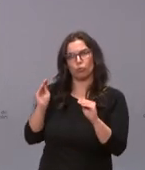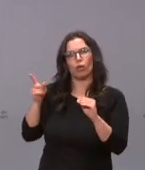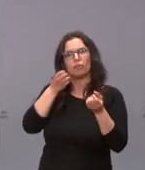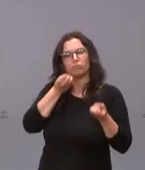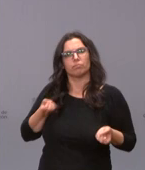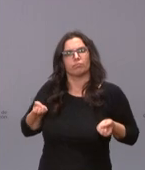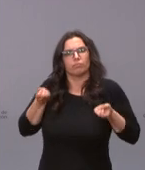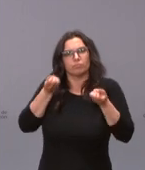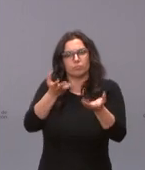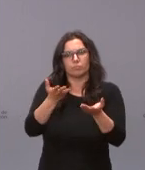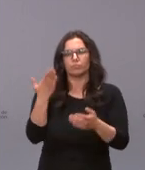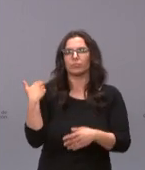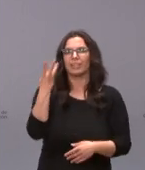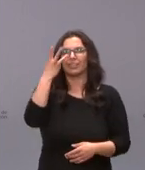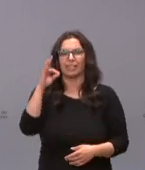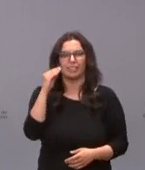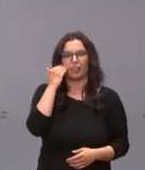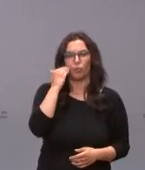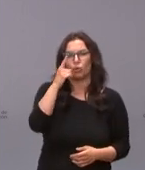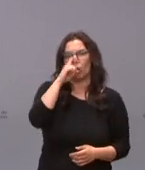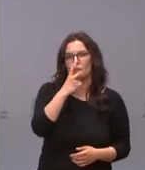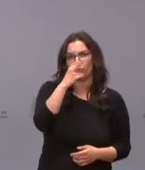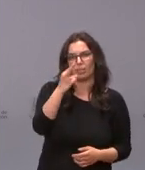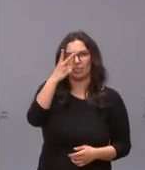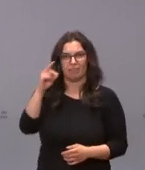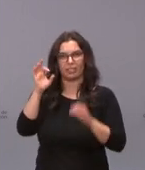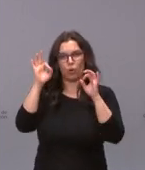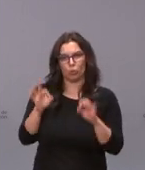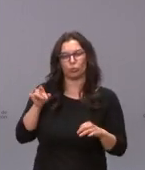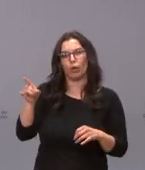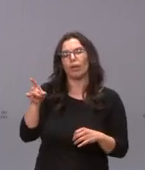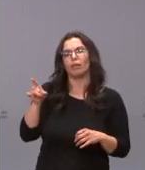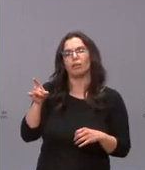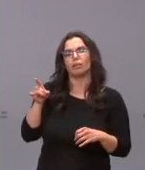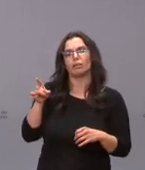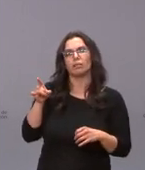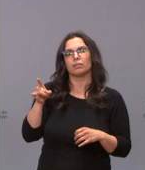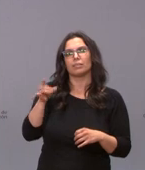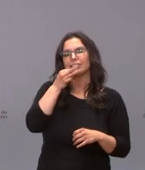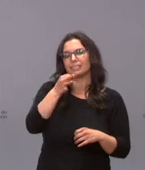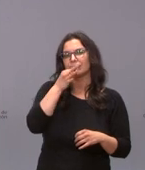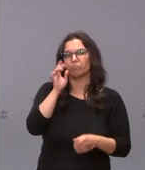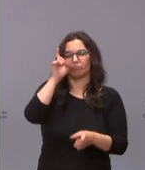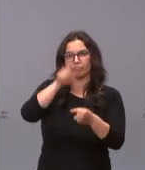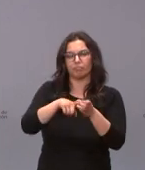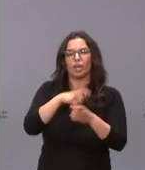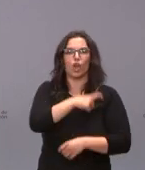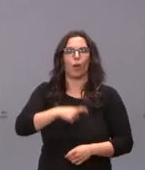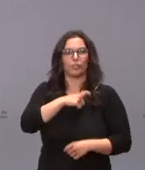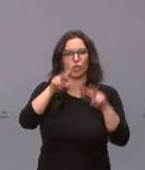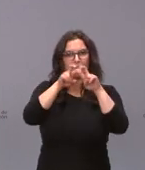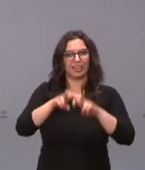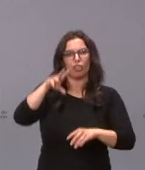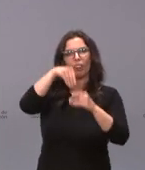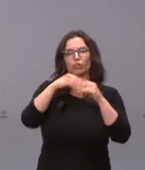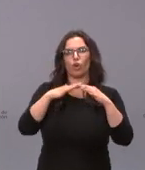manifiesto el pasado 30 de julio de 2020 en el marco de su comparecencia en una comisión de investigación en las Cortes de Castilla